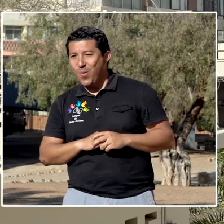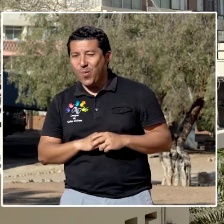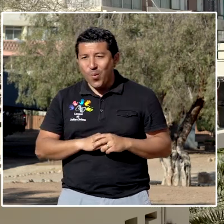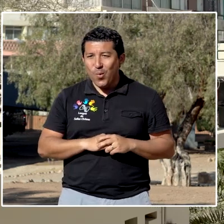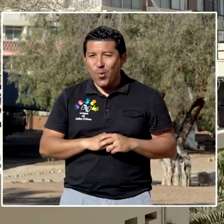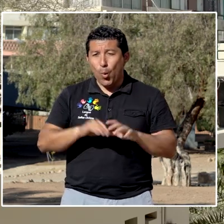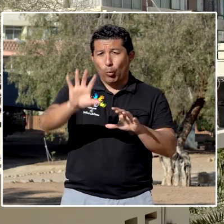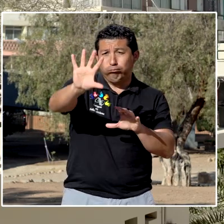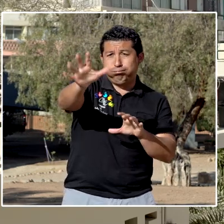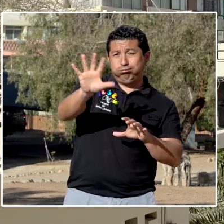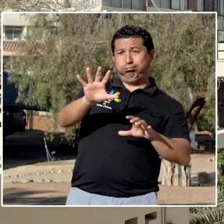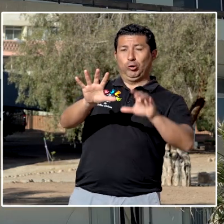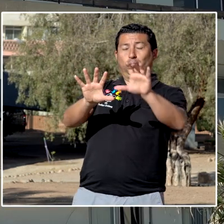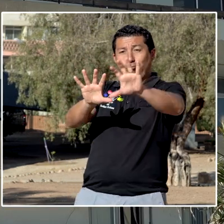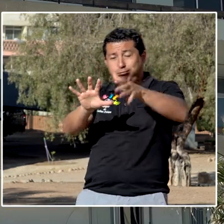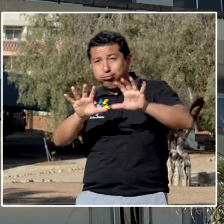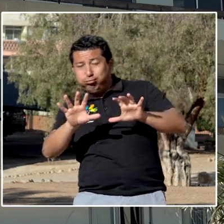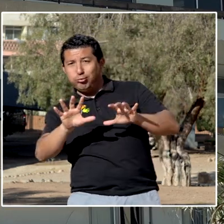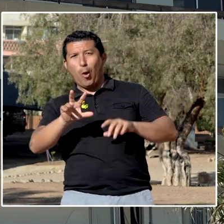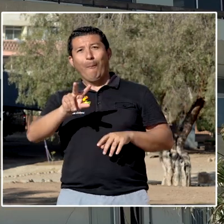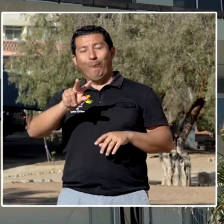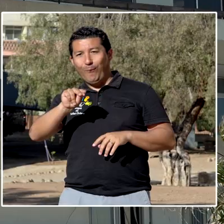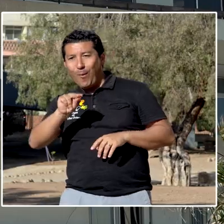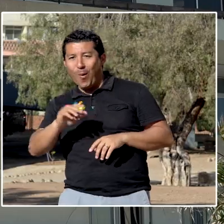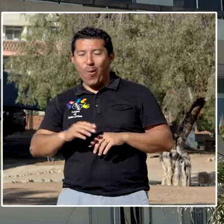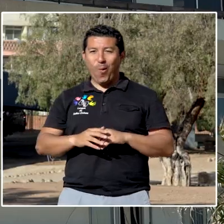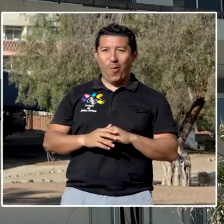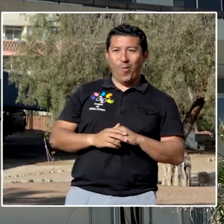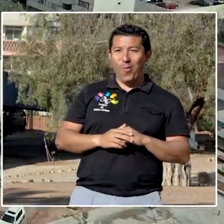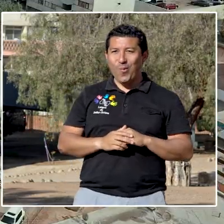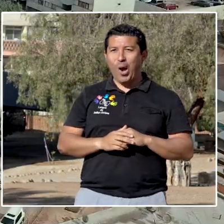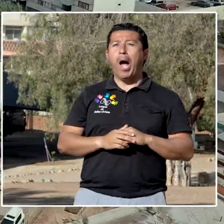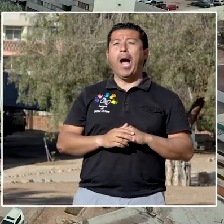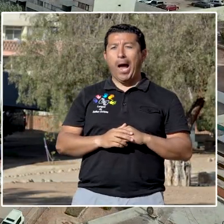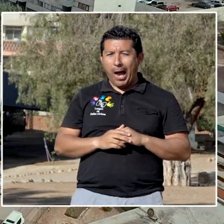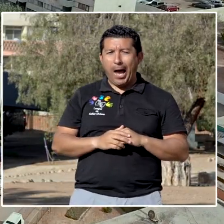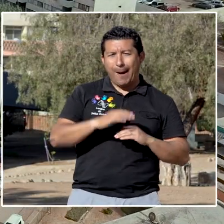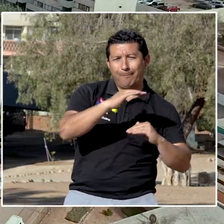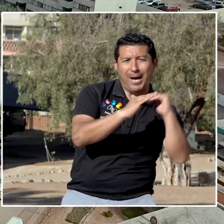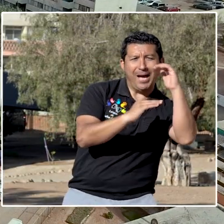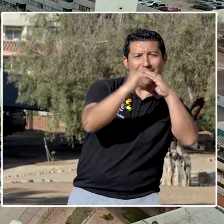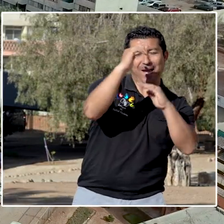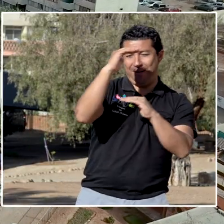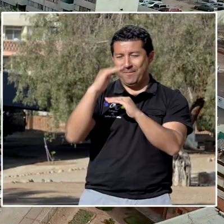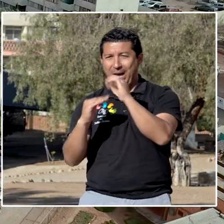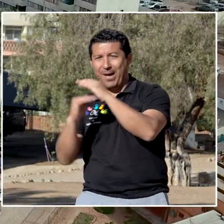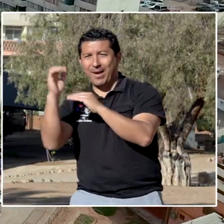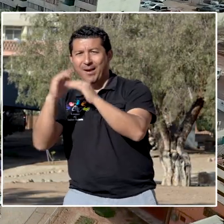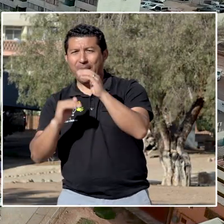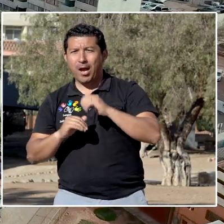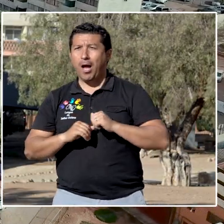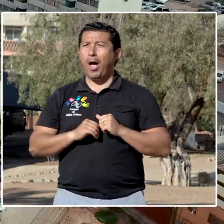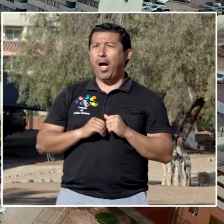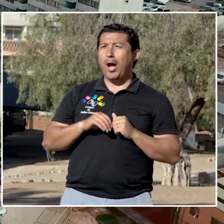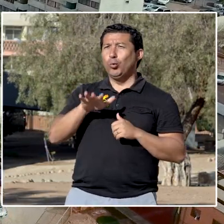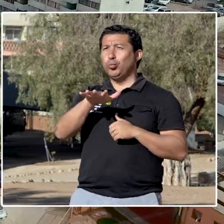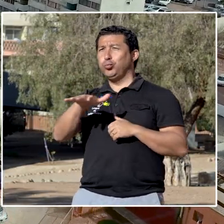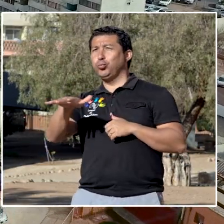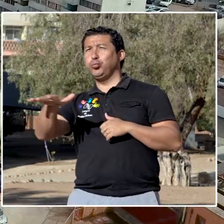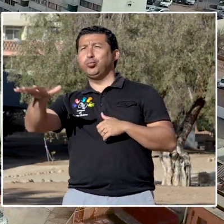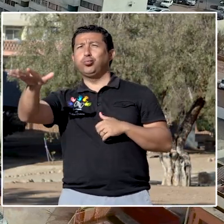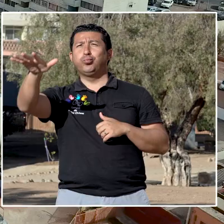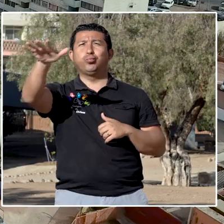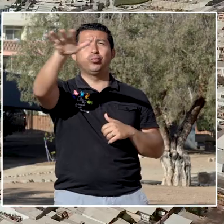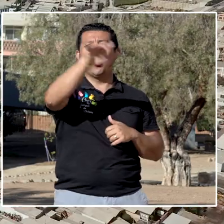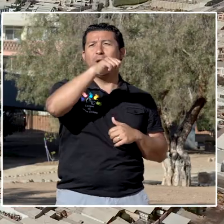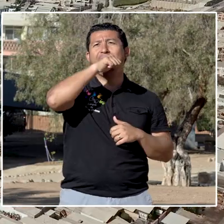Resaltando el valor estético del material en bruto. Estas edificaciones también se proyectaban en su relación